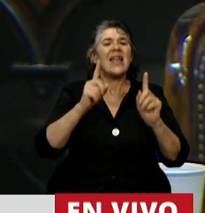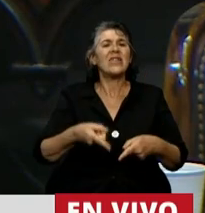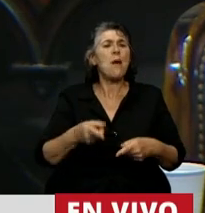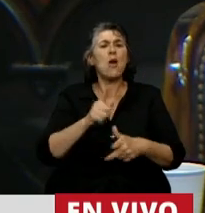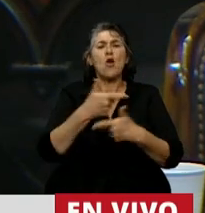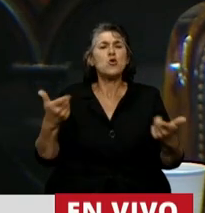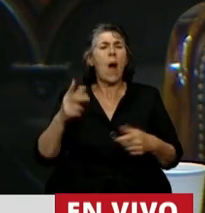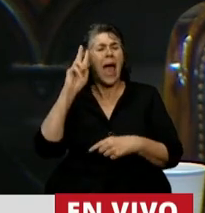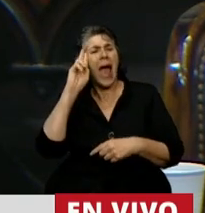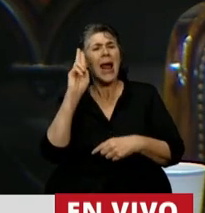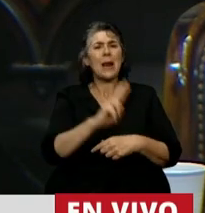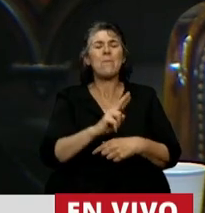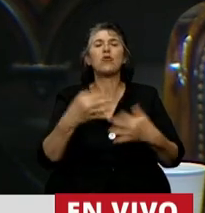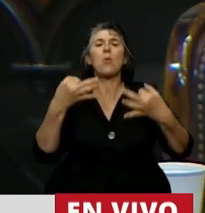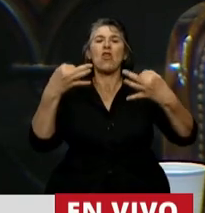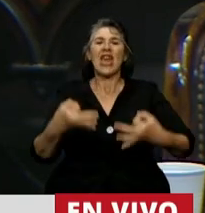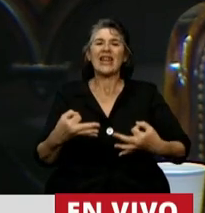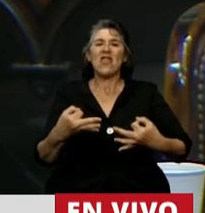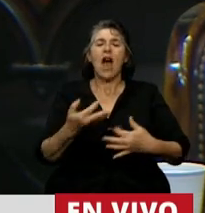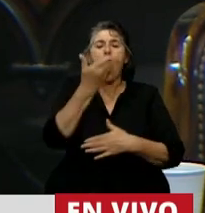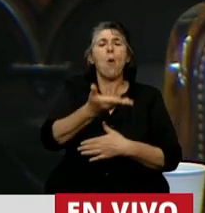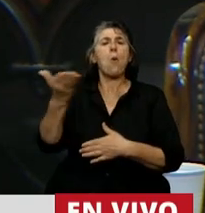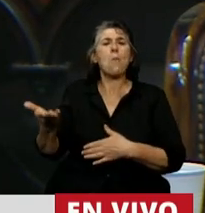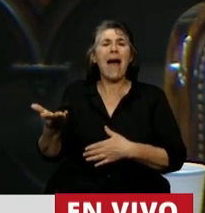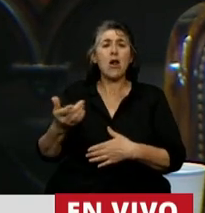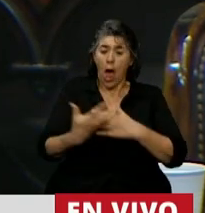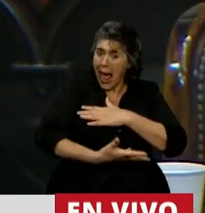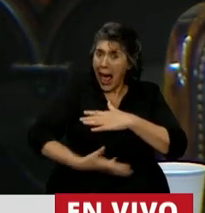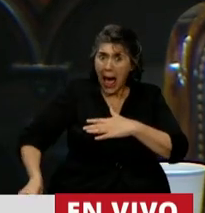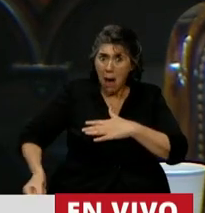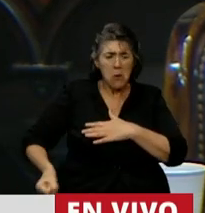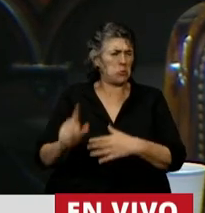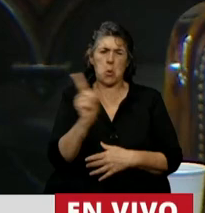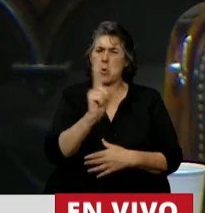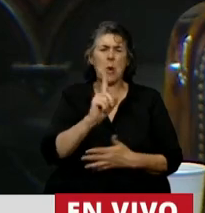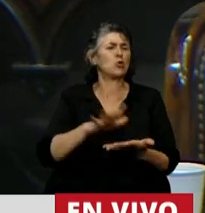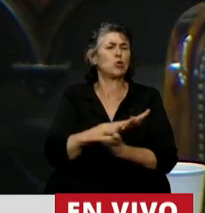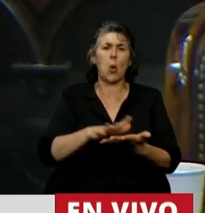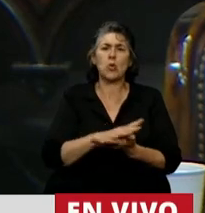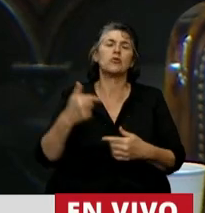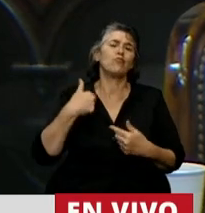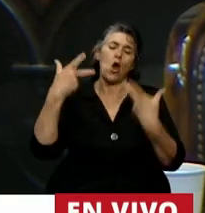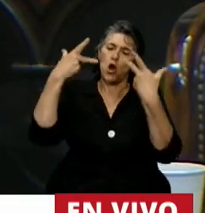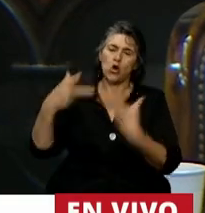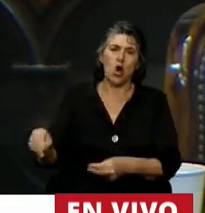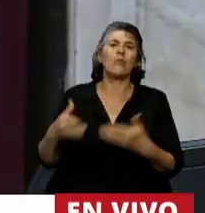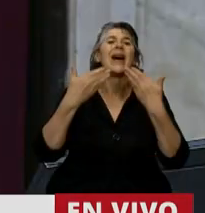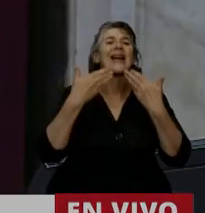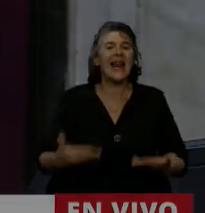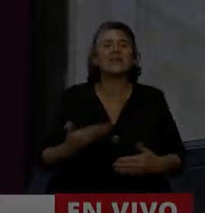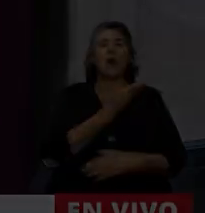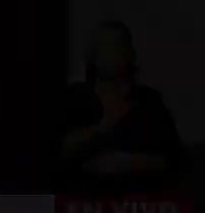humana. El aborto no es la solución, Presidente, por eso no voy a acompañar este proyecto. Gracias, Presidente. Gracias,